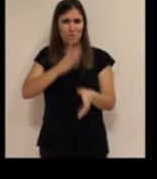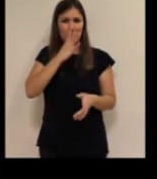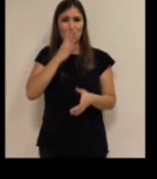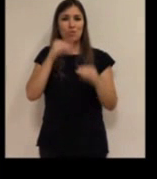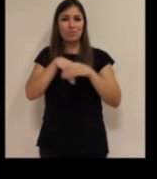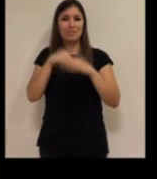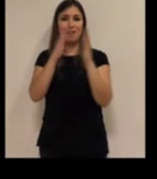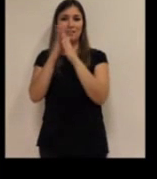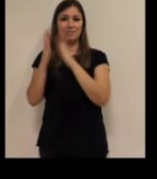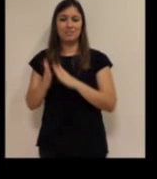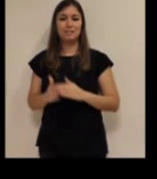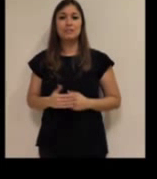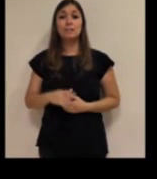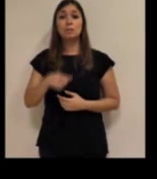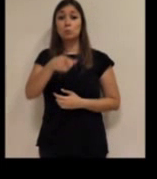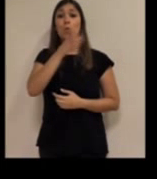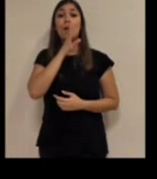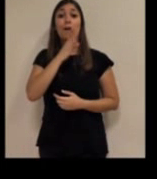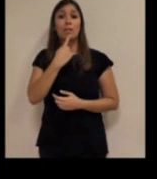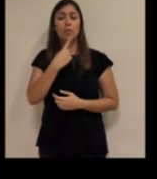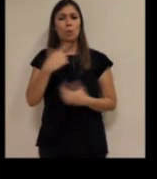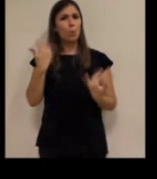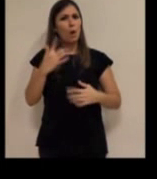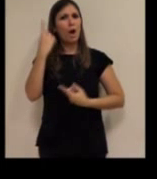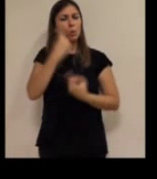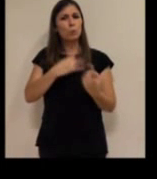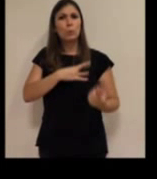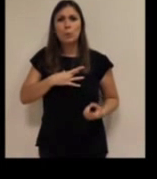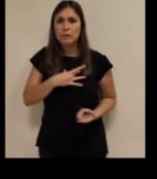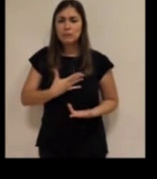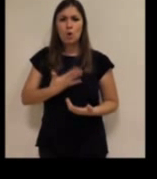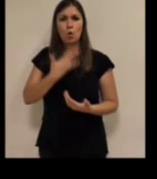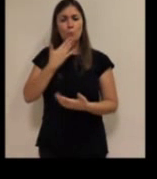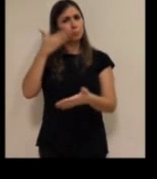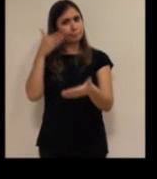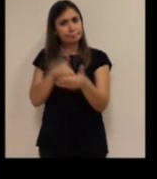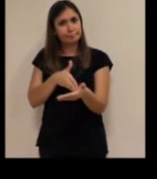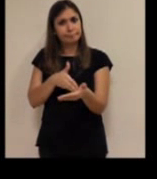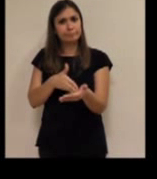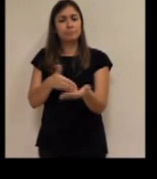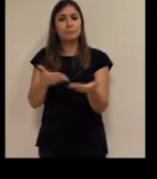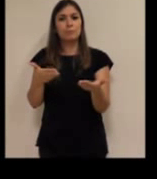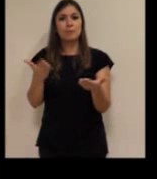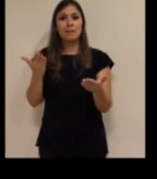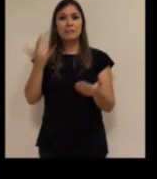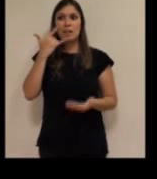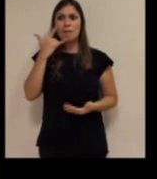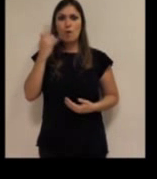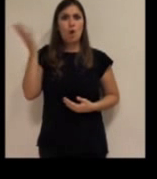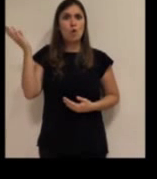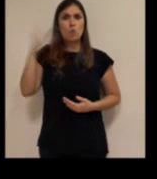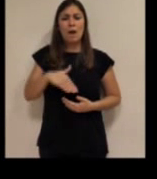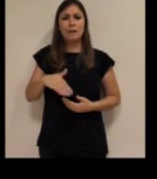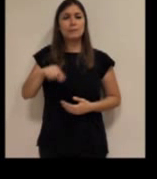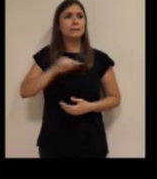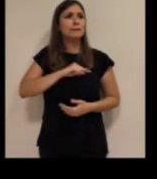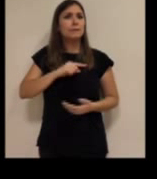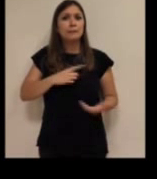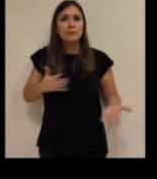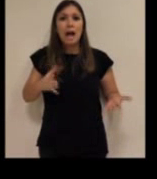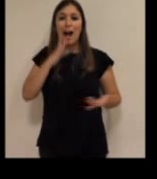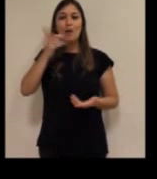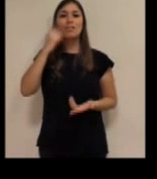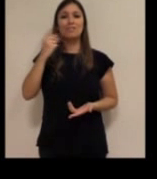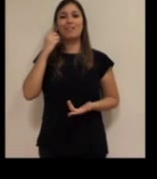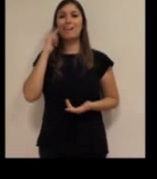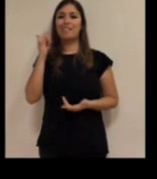domicilios. Tú comentabas el tema de lo que les costó a algunos como obstáculo el no tener teléfono, el acostumbrarte a lo que es